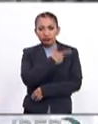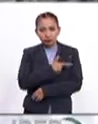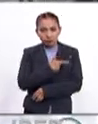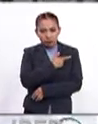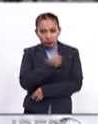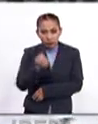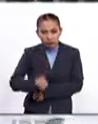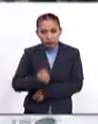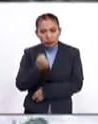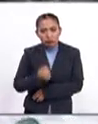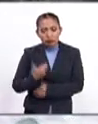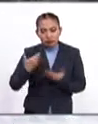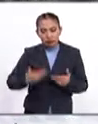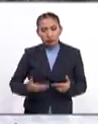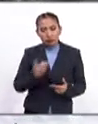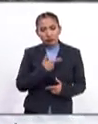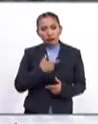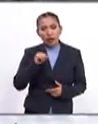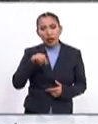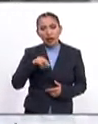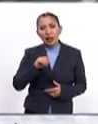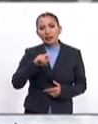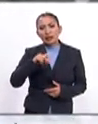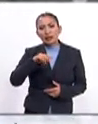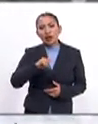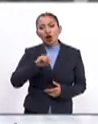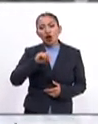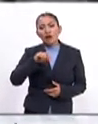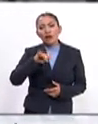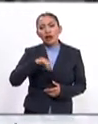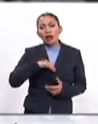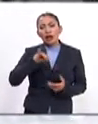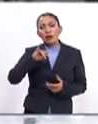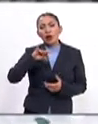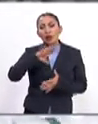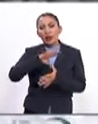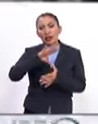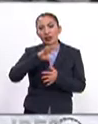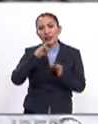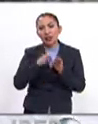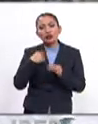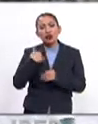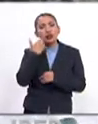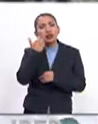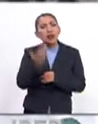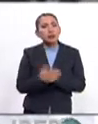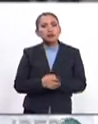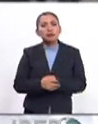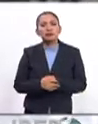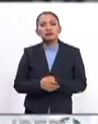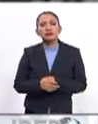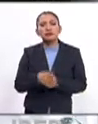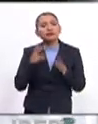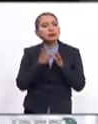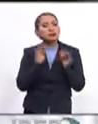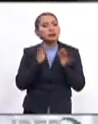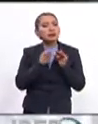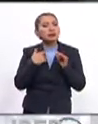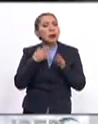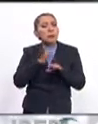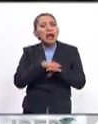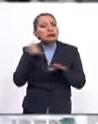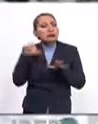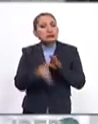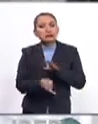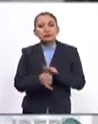muchísimo gusto saludarla. Le saludo con mucho gusto a Cristina Olvera desde el programa Iberoamérica al Día. A me gustaría que nos platicara un poco